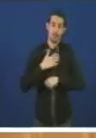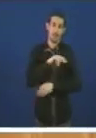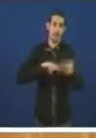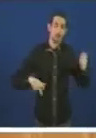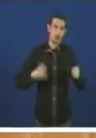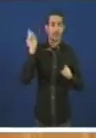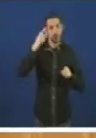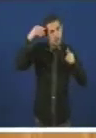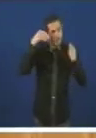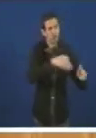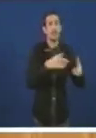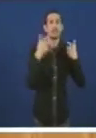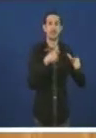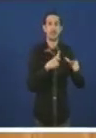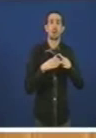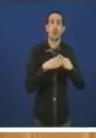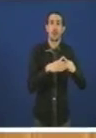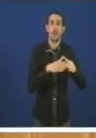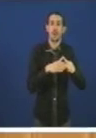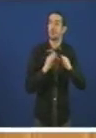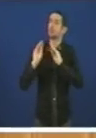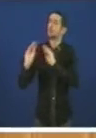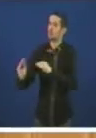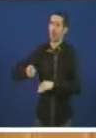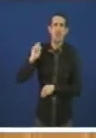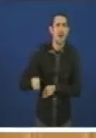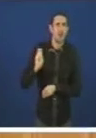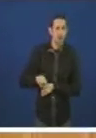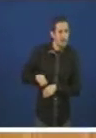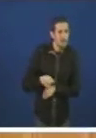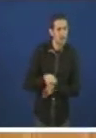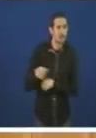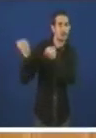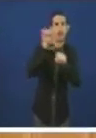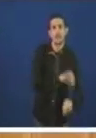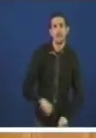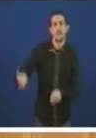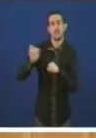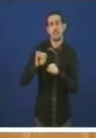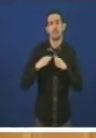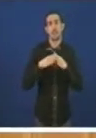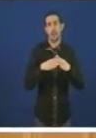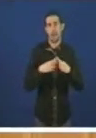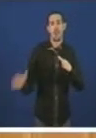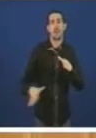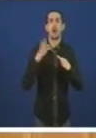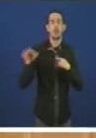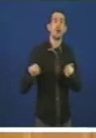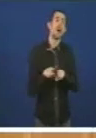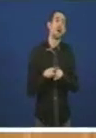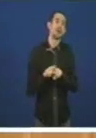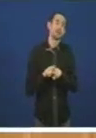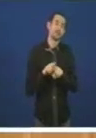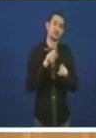naval e do seu tesón e da súa constancia na defensa do naval e da súa industria auxiliar como ten